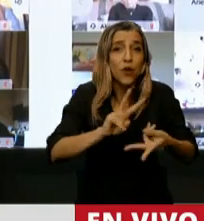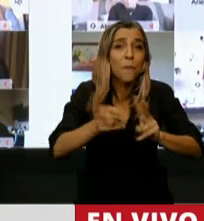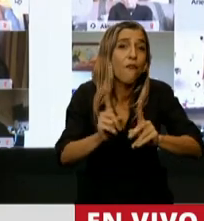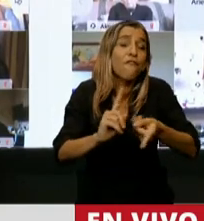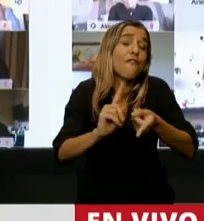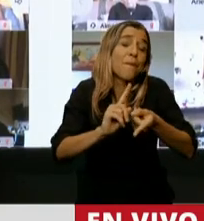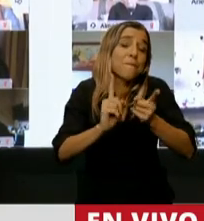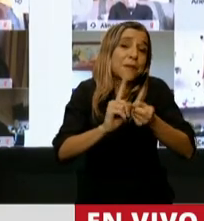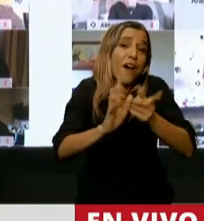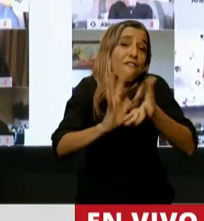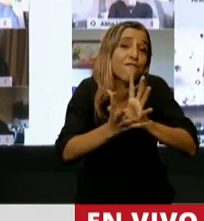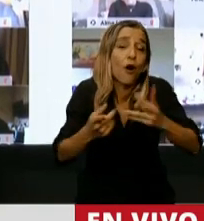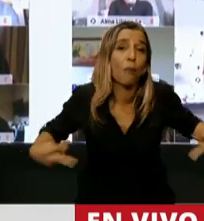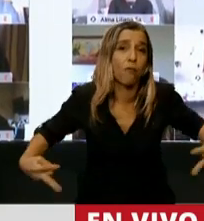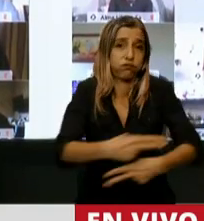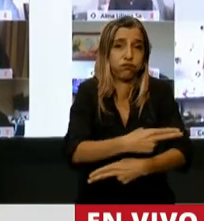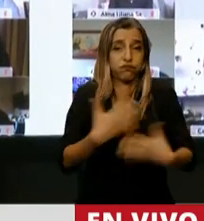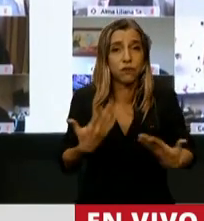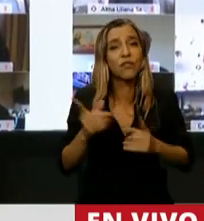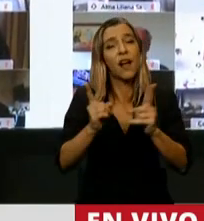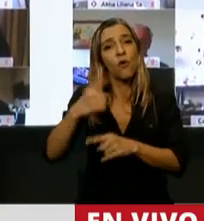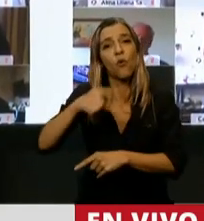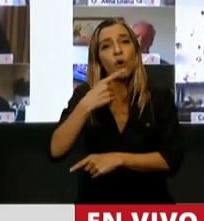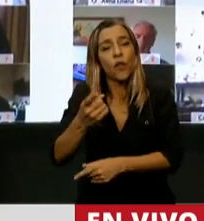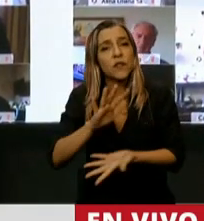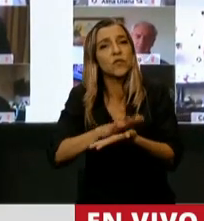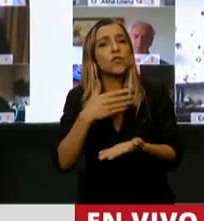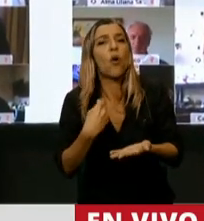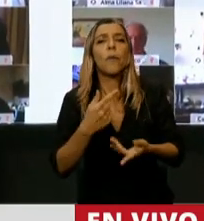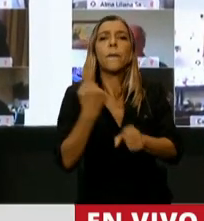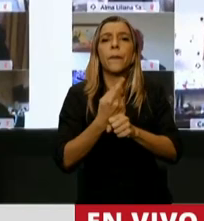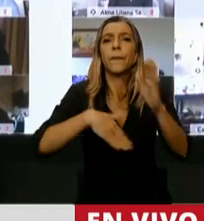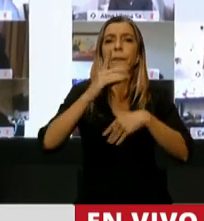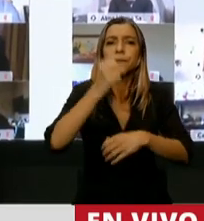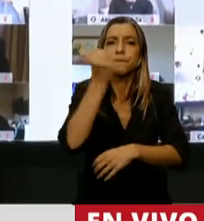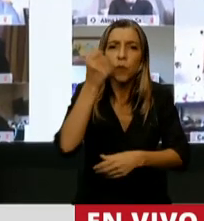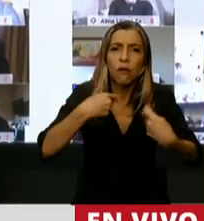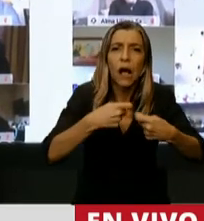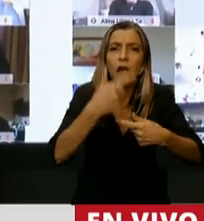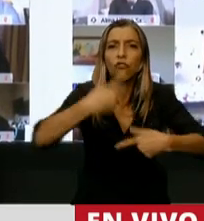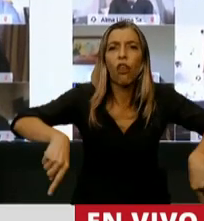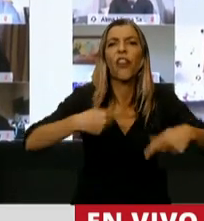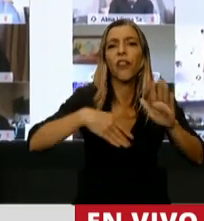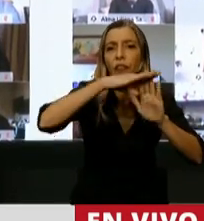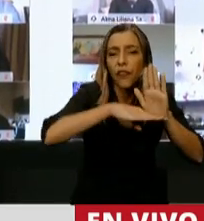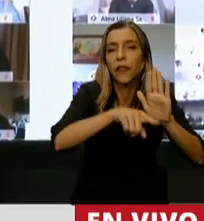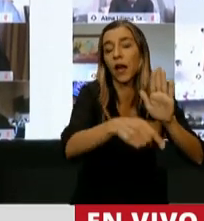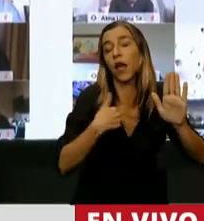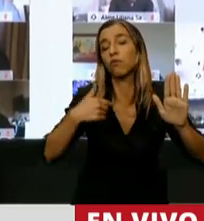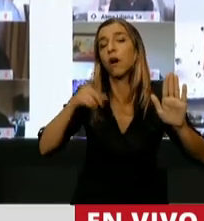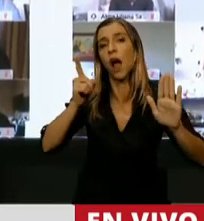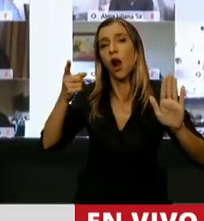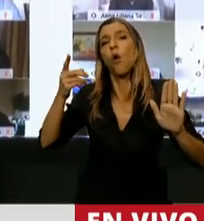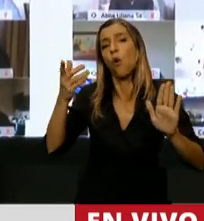Priorización de gastos. Ya lo dijeron todas nuestras diputadas de la Comisión de Familia, se lo explicaron de todas formas al Presidente Heller,